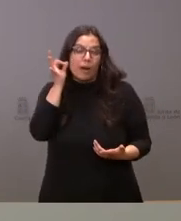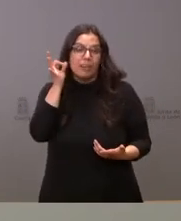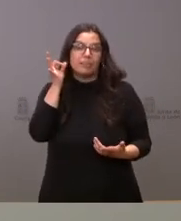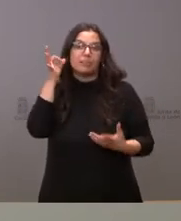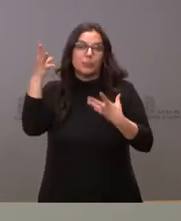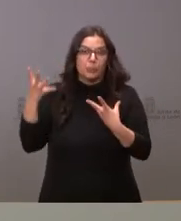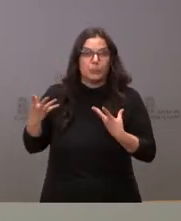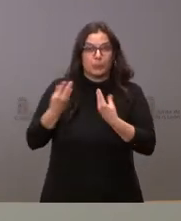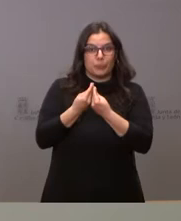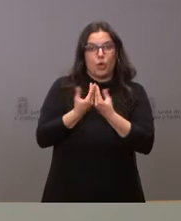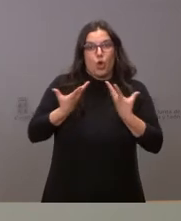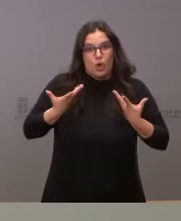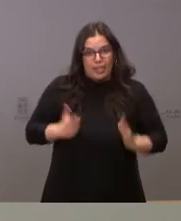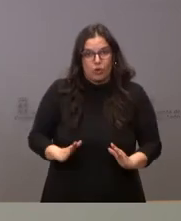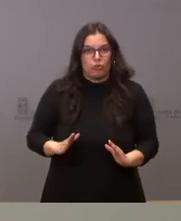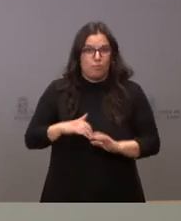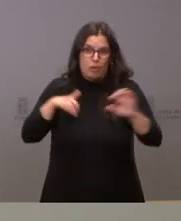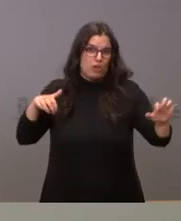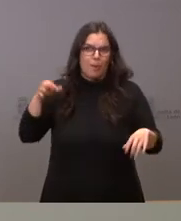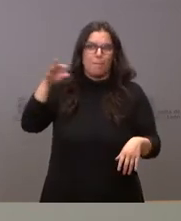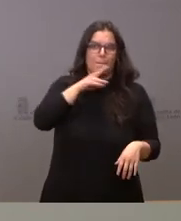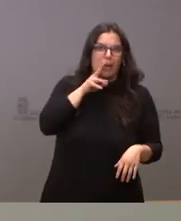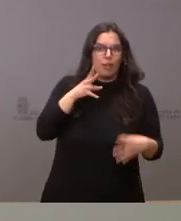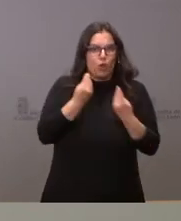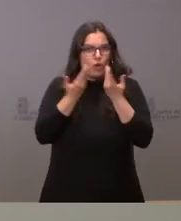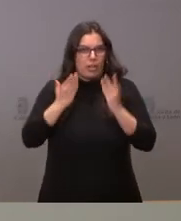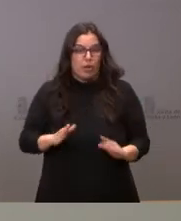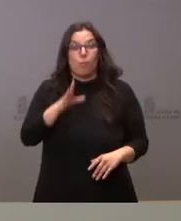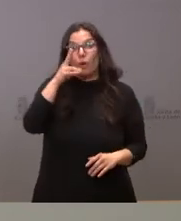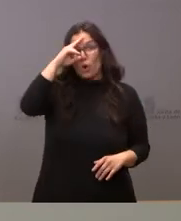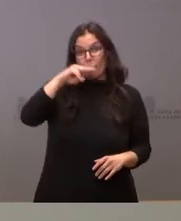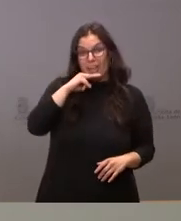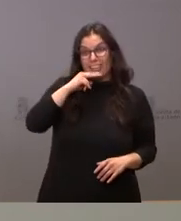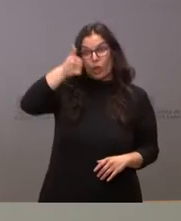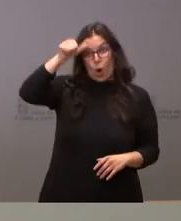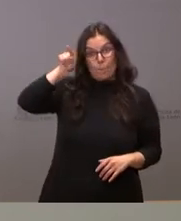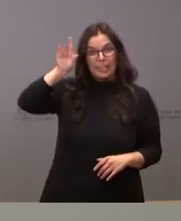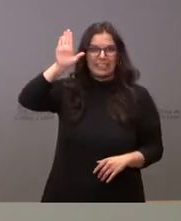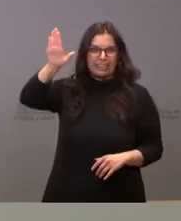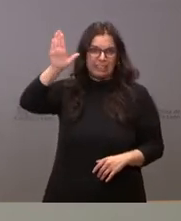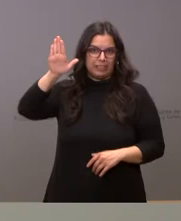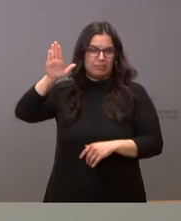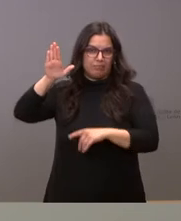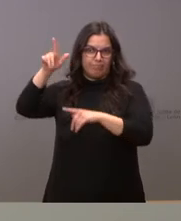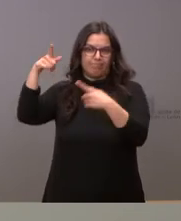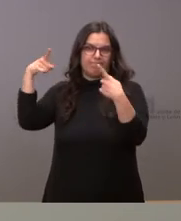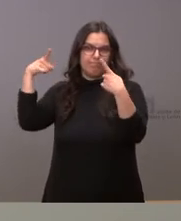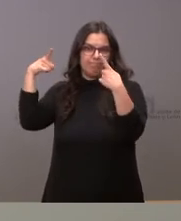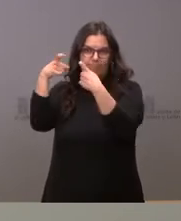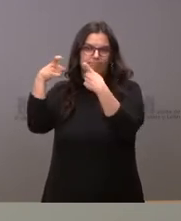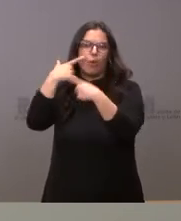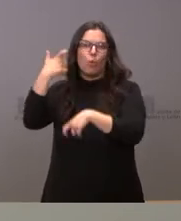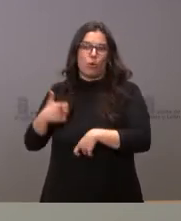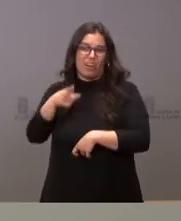acompañados de sus hijos en muchísimas ocasiones, porque los padres, los hombres, se están quedando en Ucrania, como ustedes